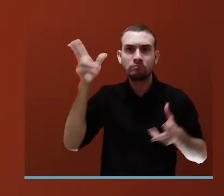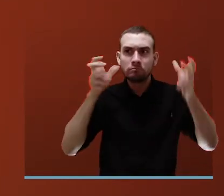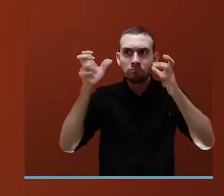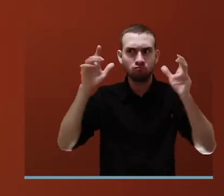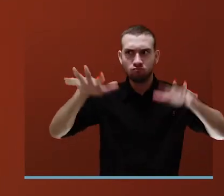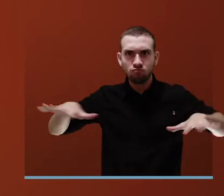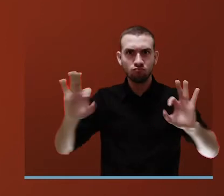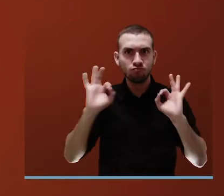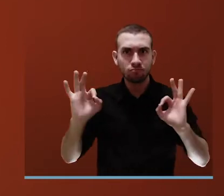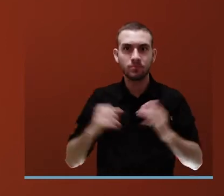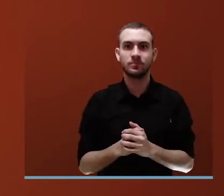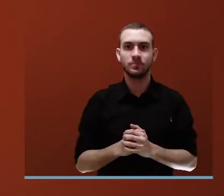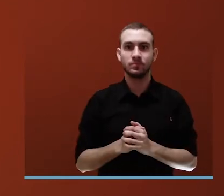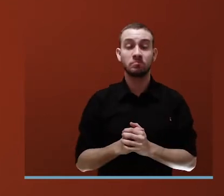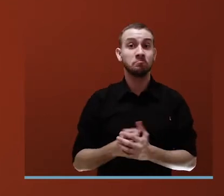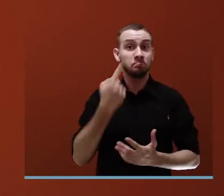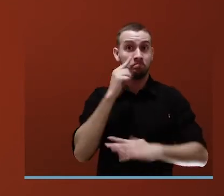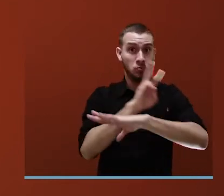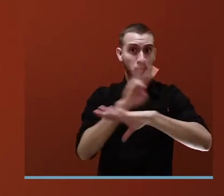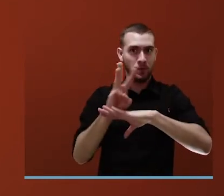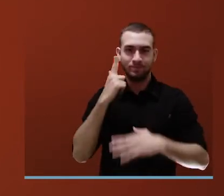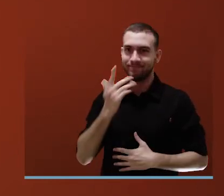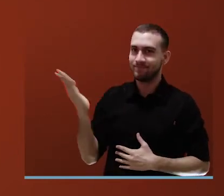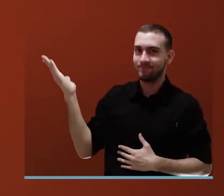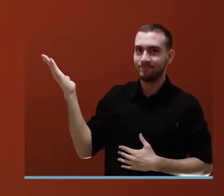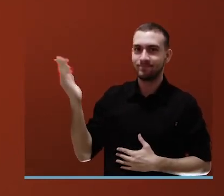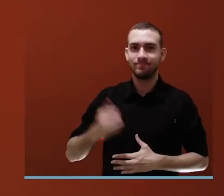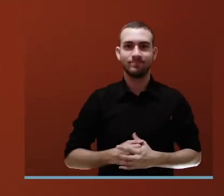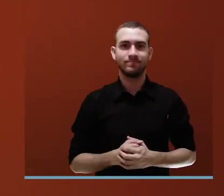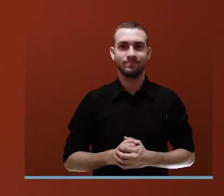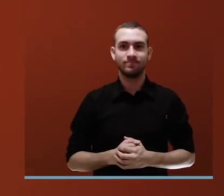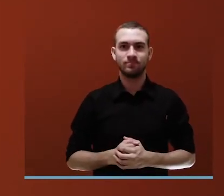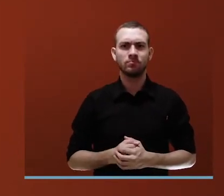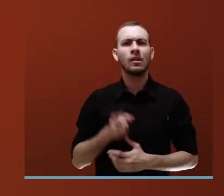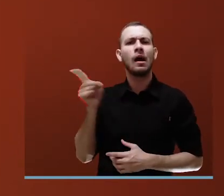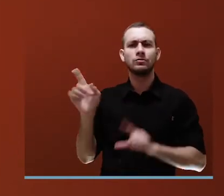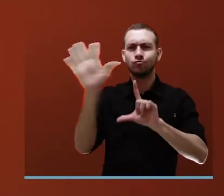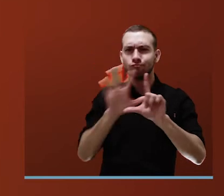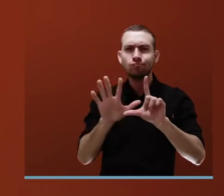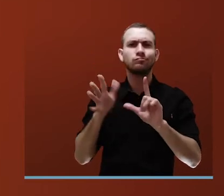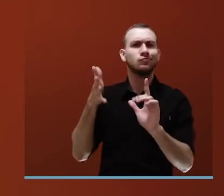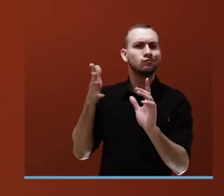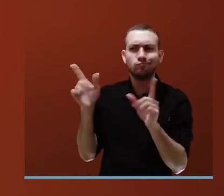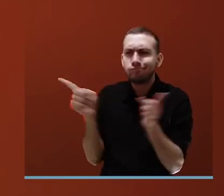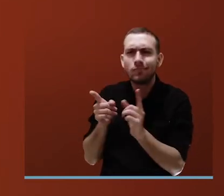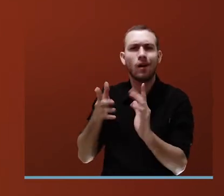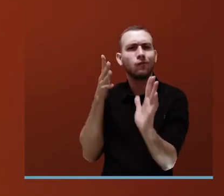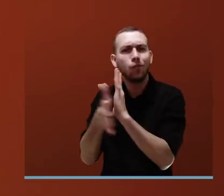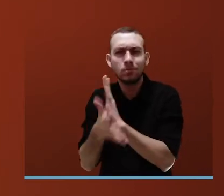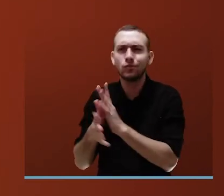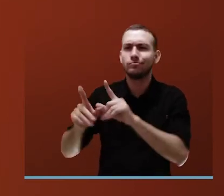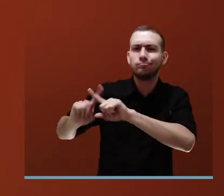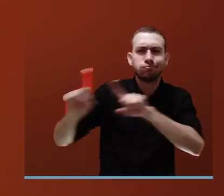sitio web www.medellin.gov.co. slash educación vial donde podrás encontrar artículos, clips